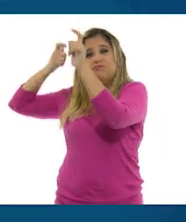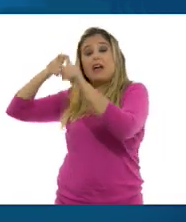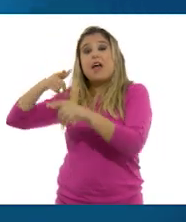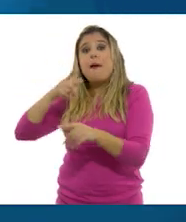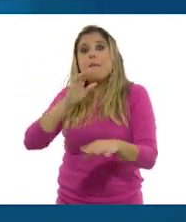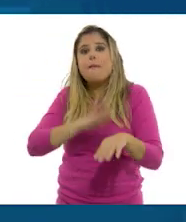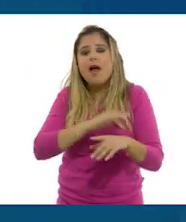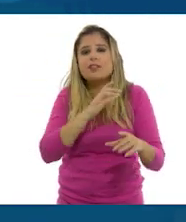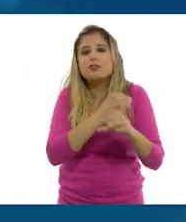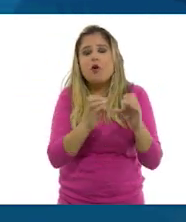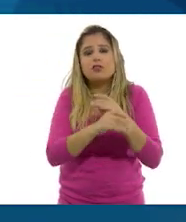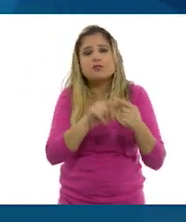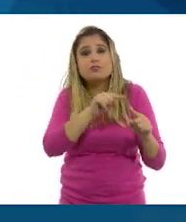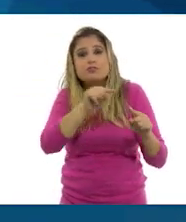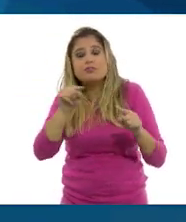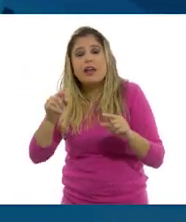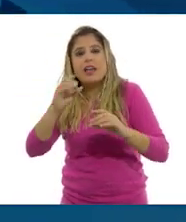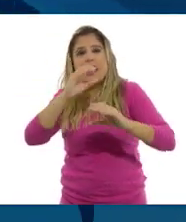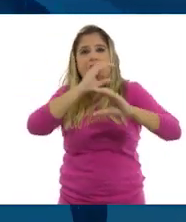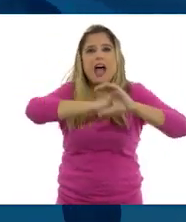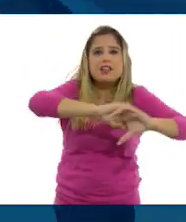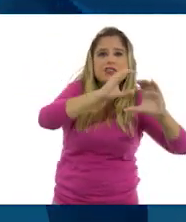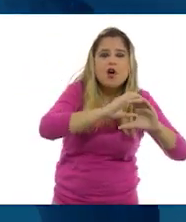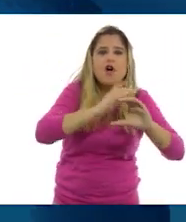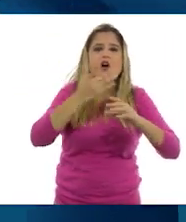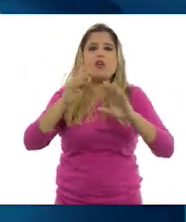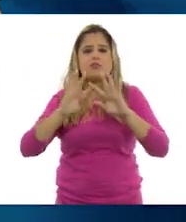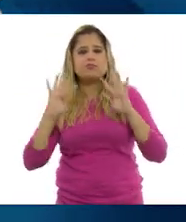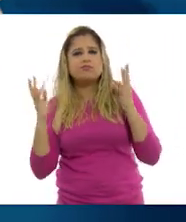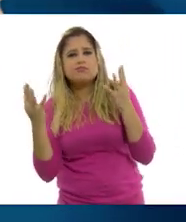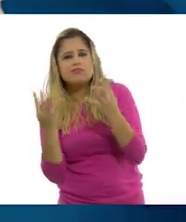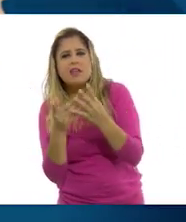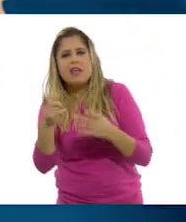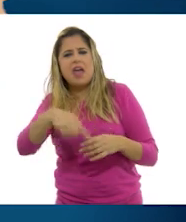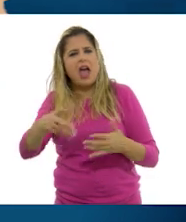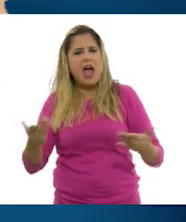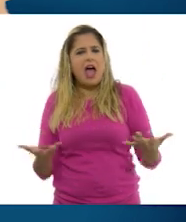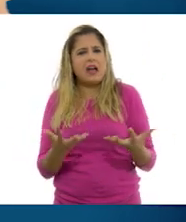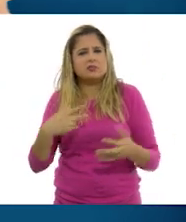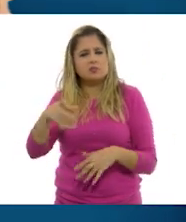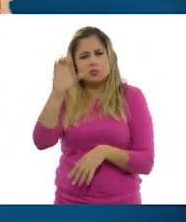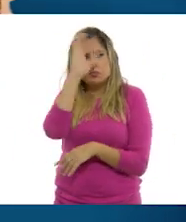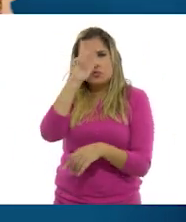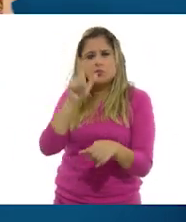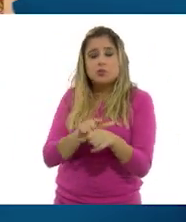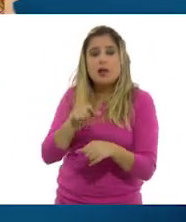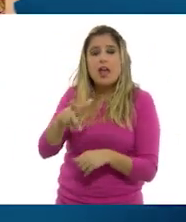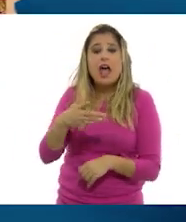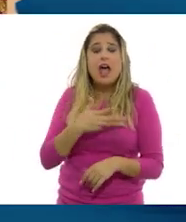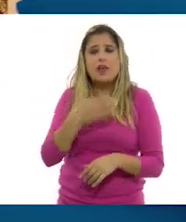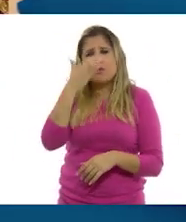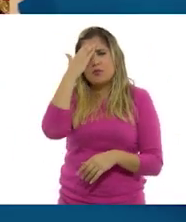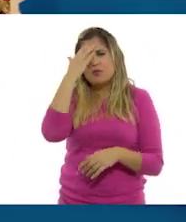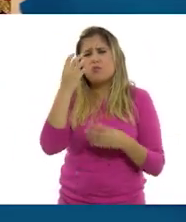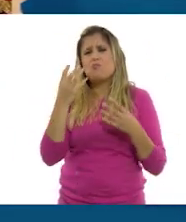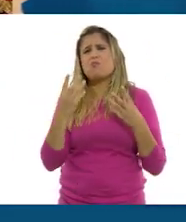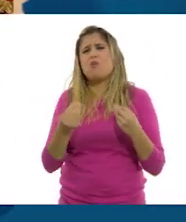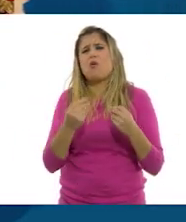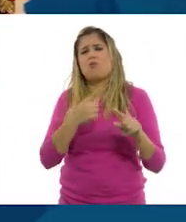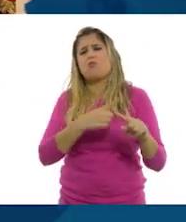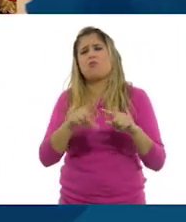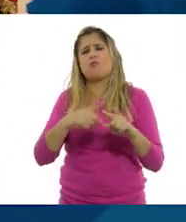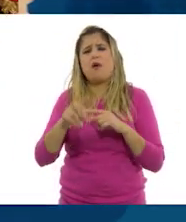más a través de las canciones y los rituales que realizan. Cuentan con un gran conocimiento acerca del